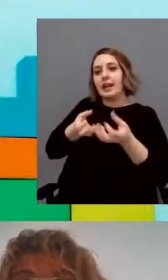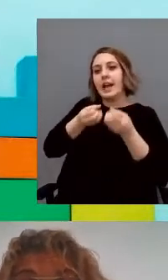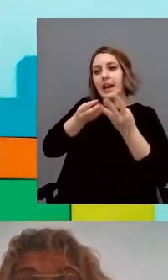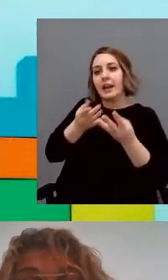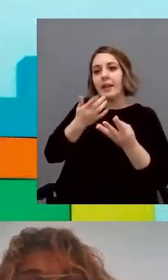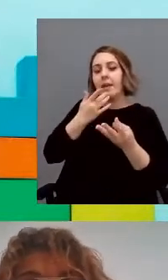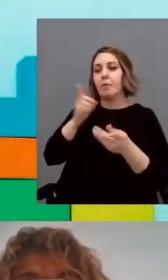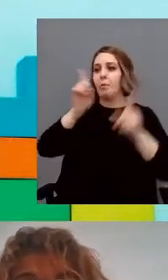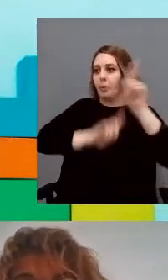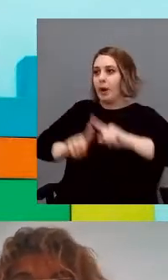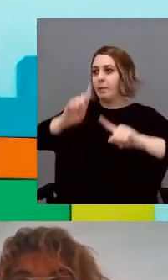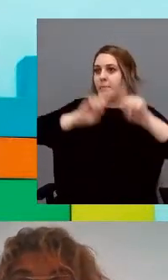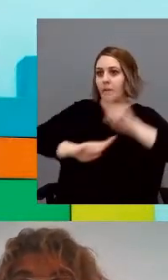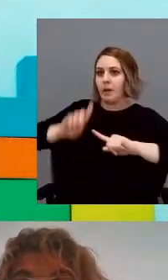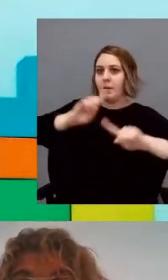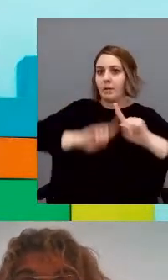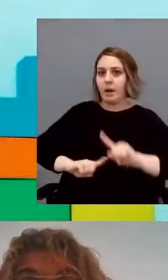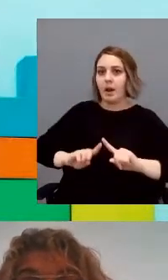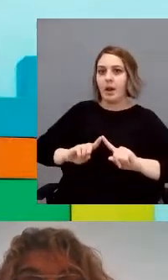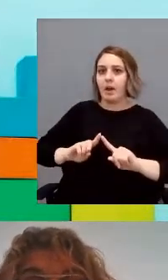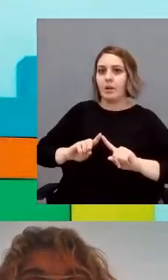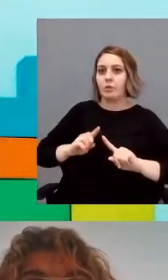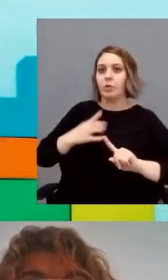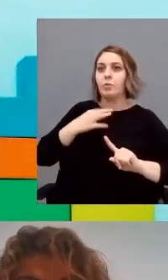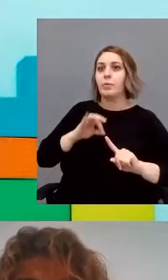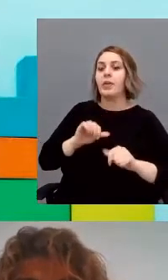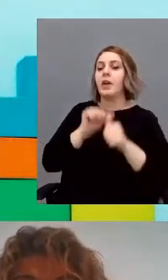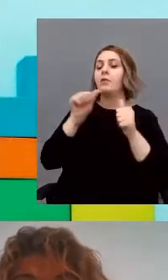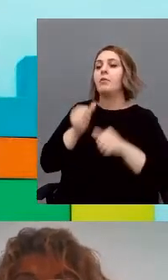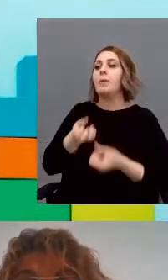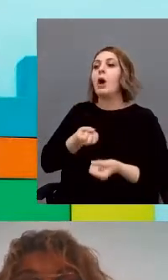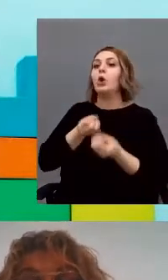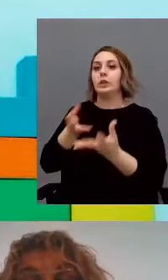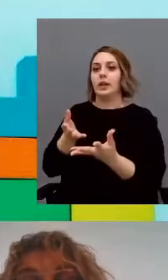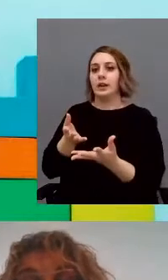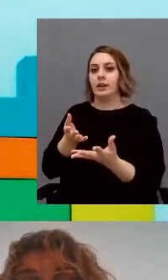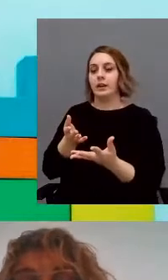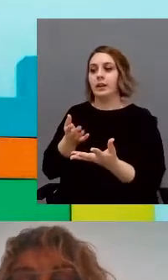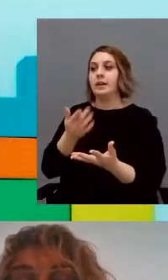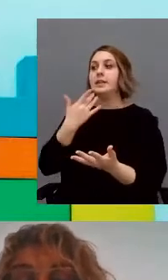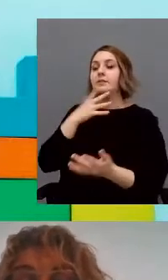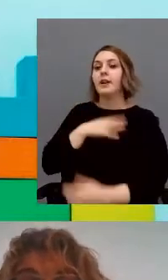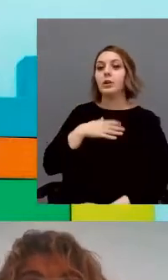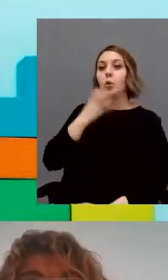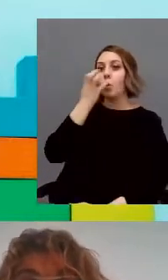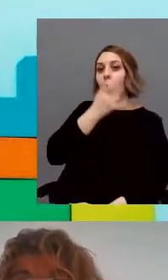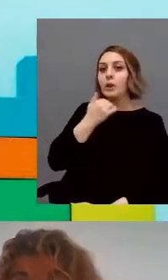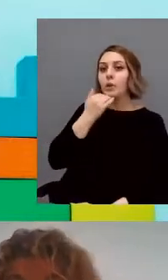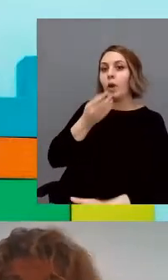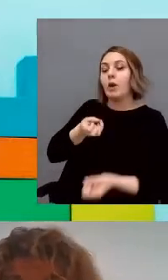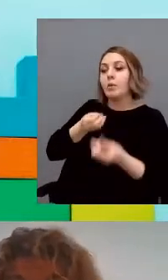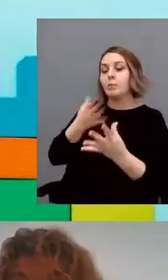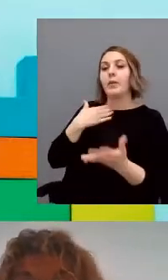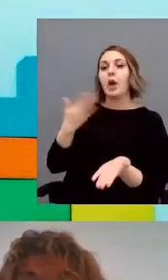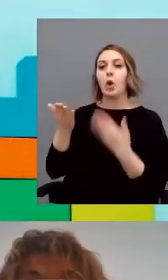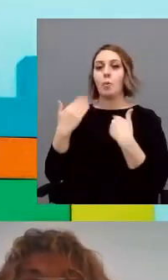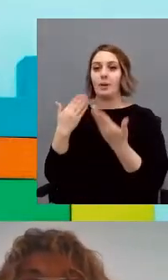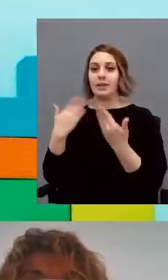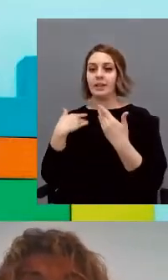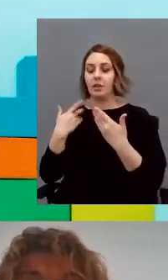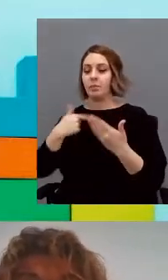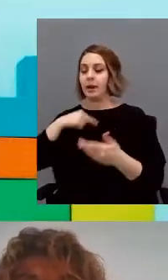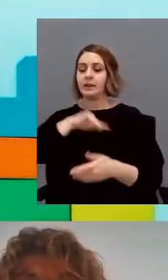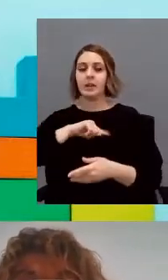problemas, es solo una forma de contar un problema. Desde el enfoque narrativo se ofrecen claves para mantener conversaciones liberadoras